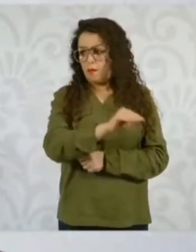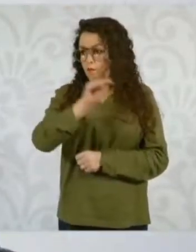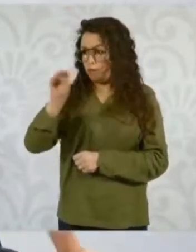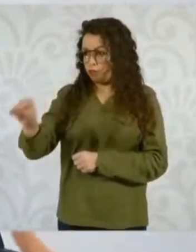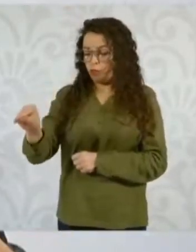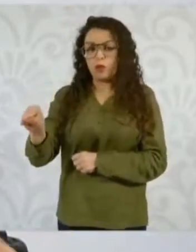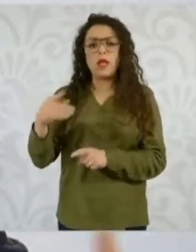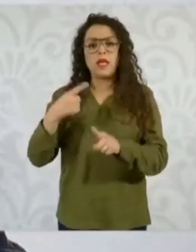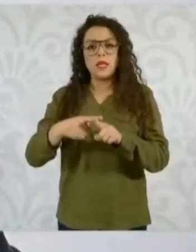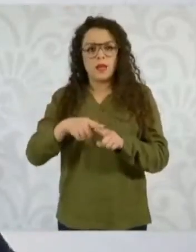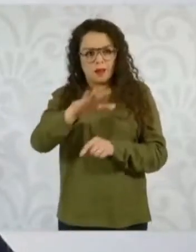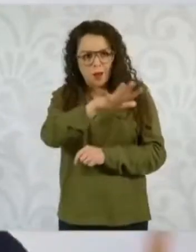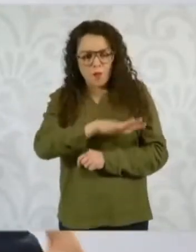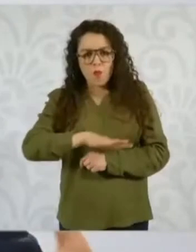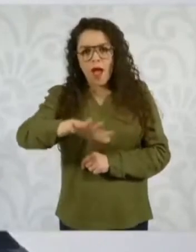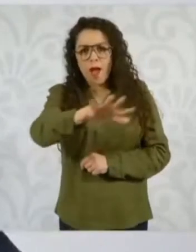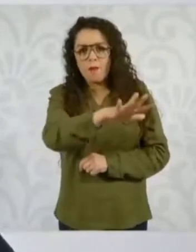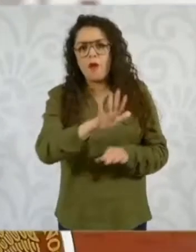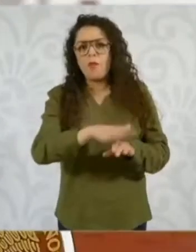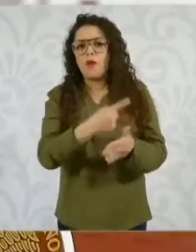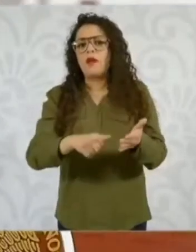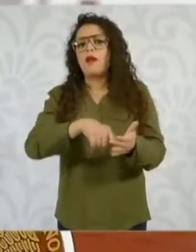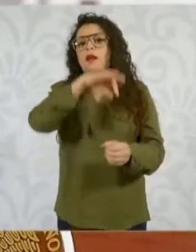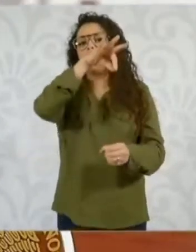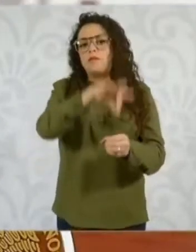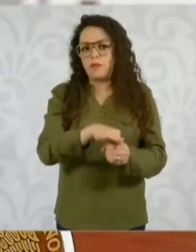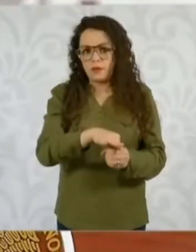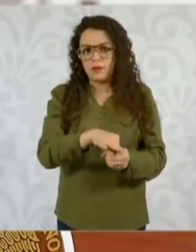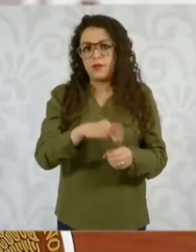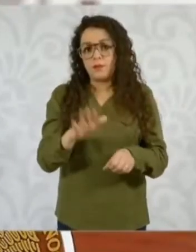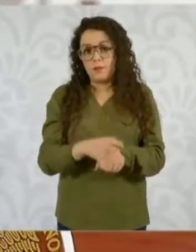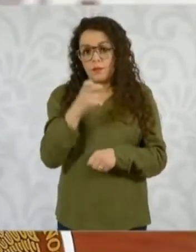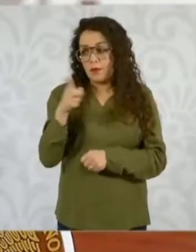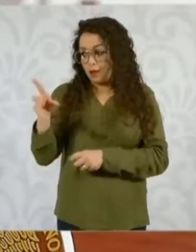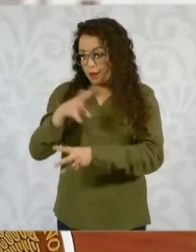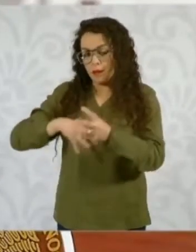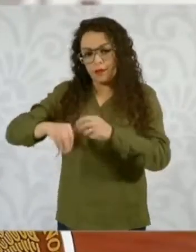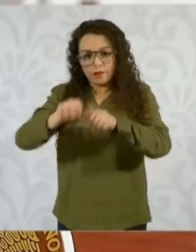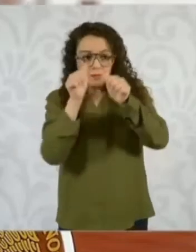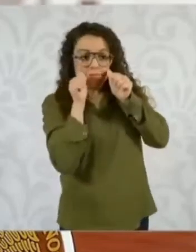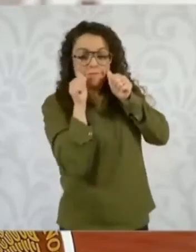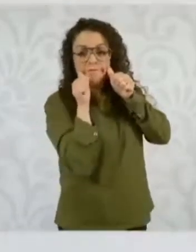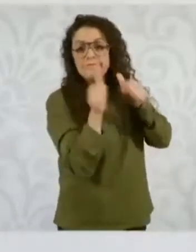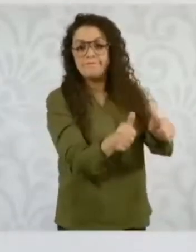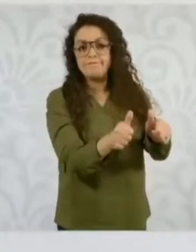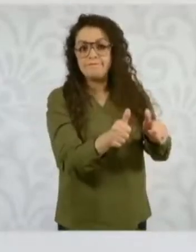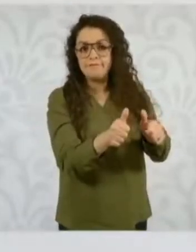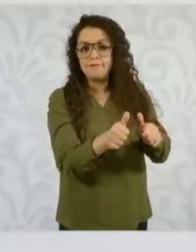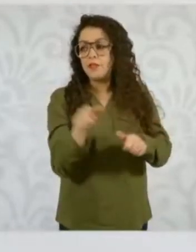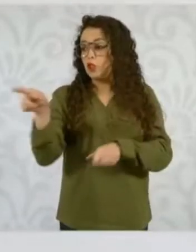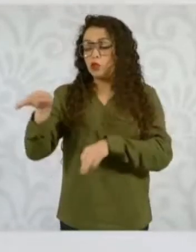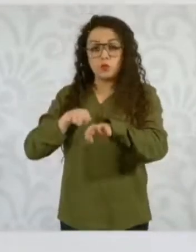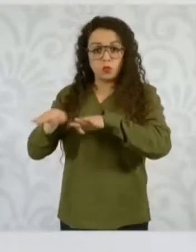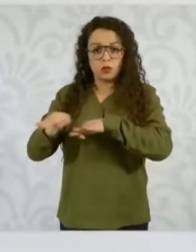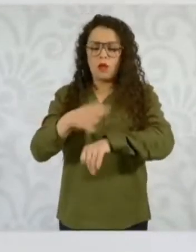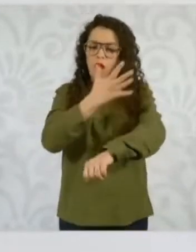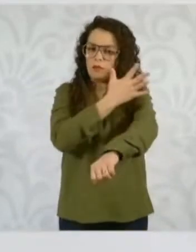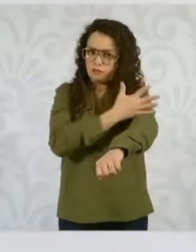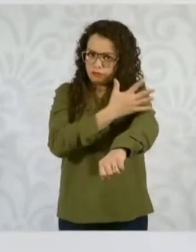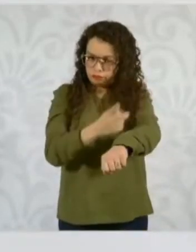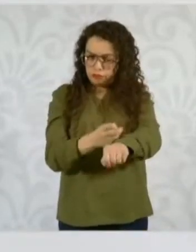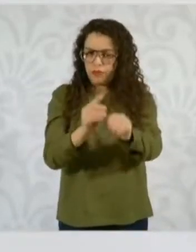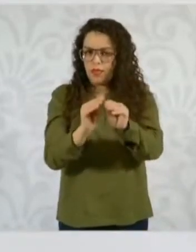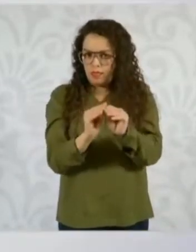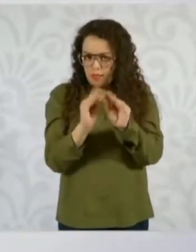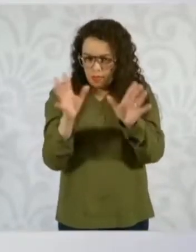Y su elección va a ser abierta, conocida, transparente. Pero además, en vez de que